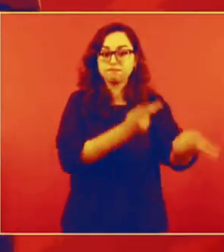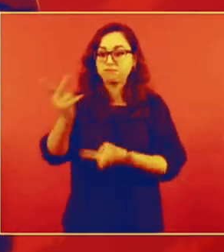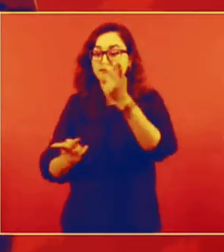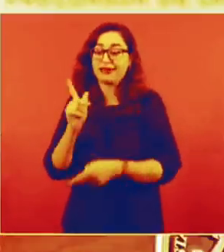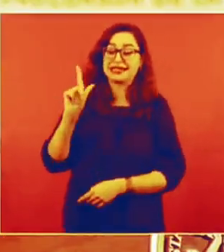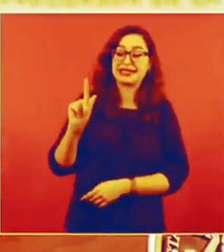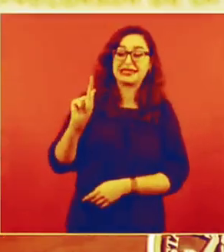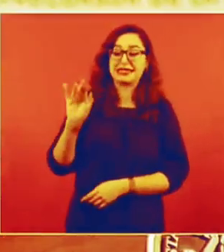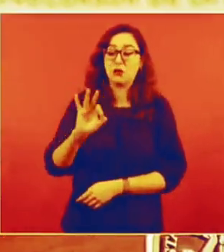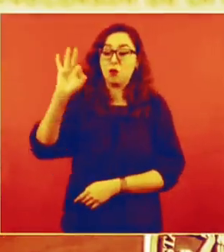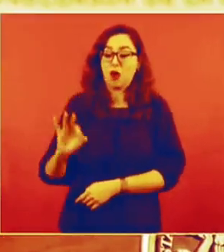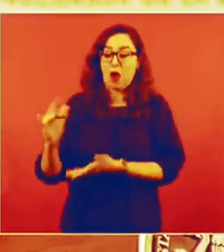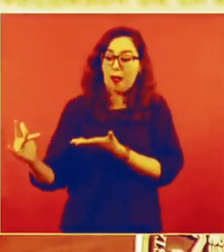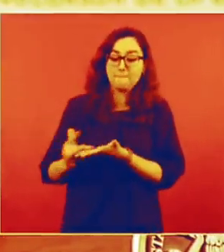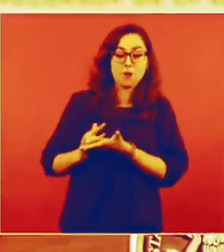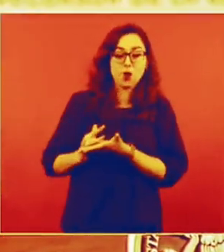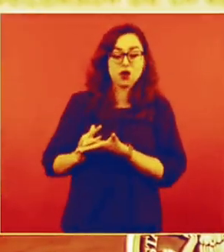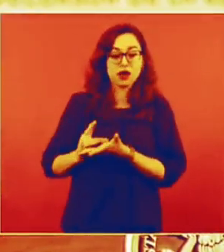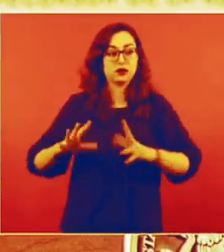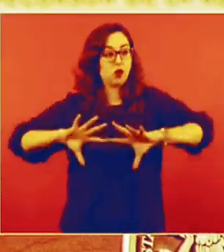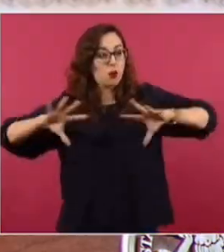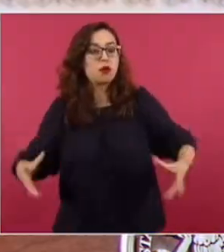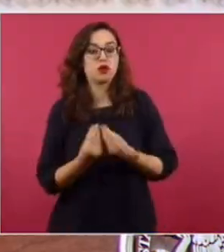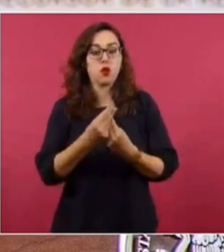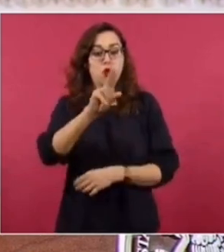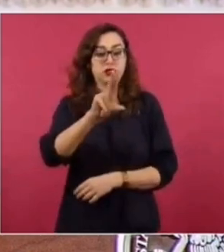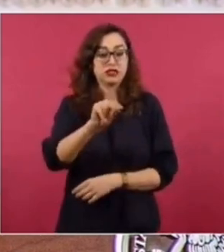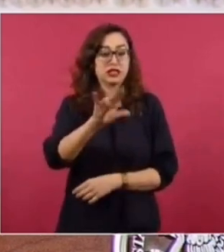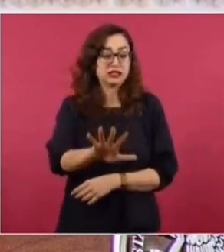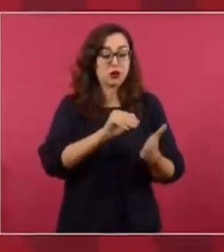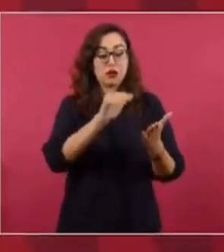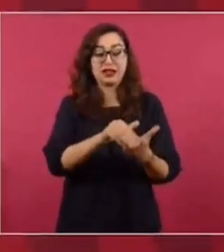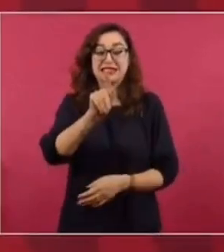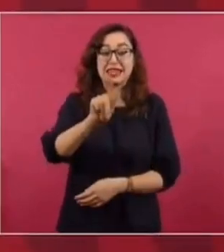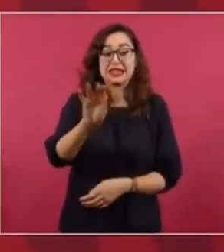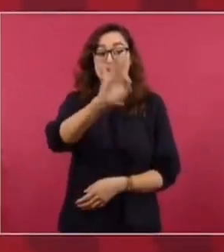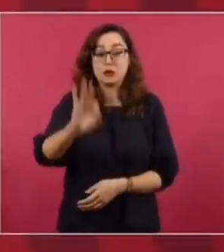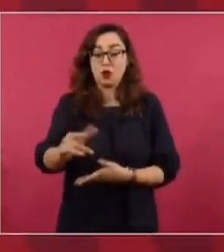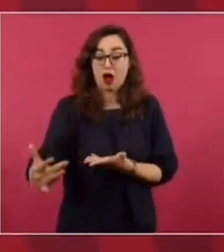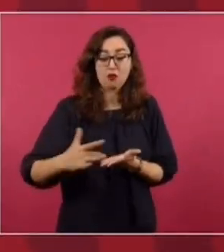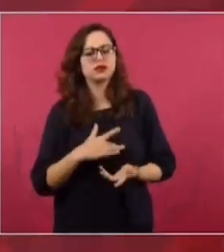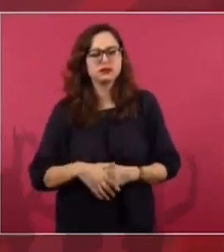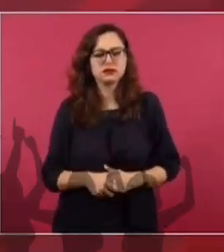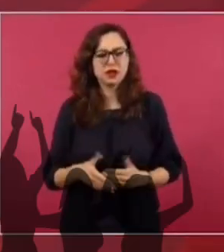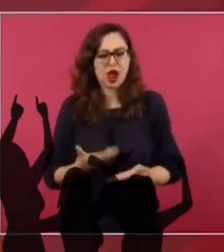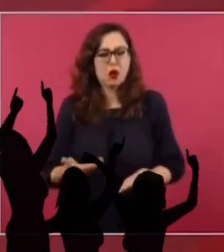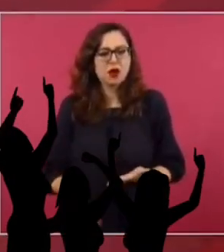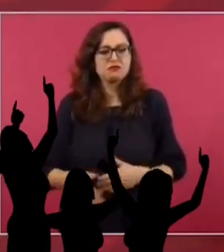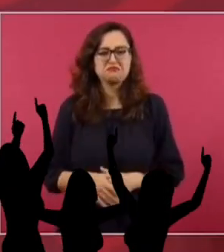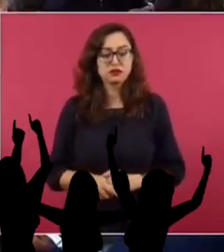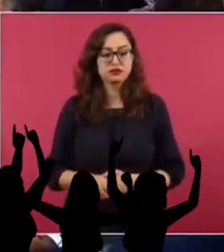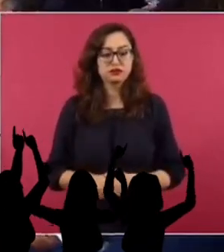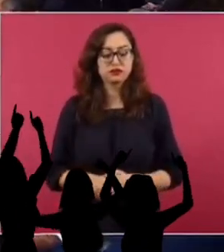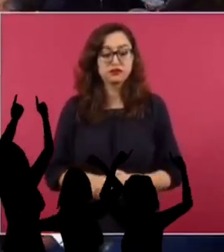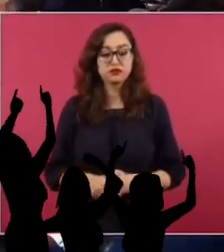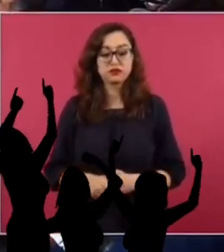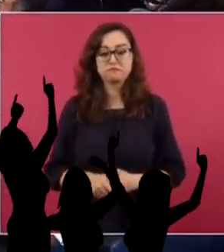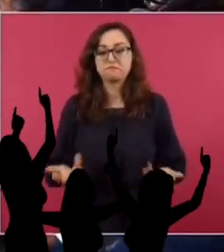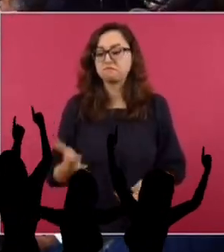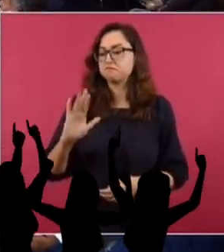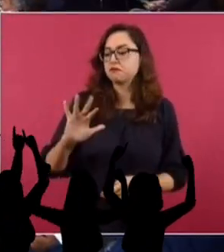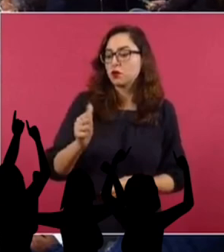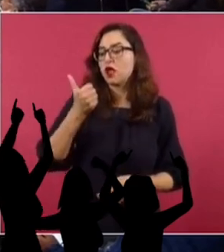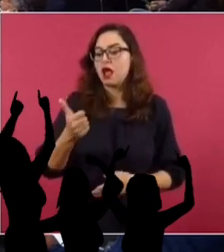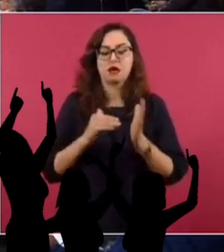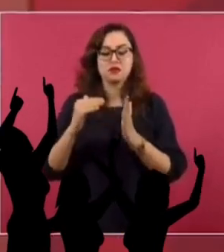70%, de 80 millones, 85. ¿Cuánto es? Son como 50 millones. 56.